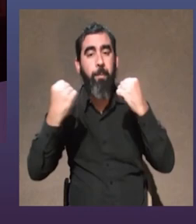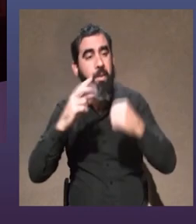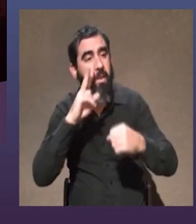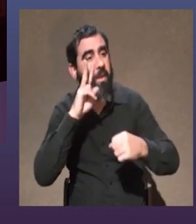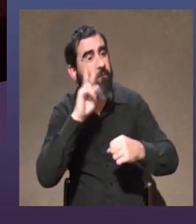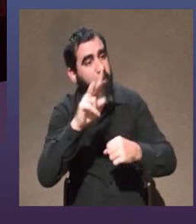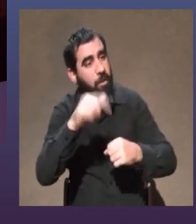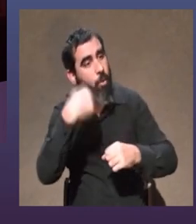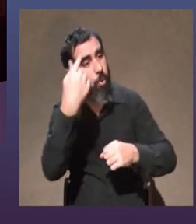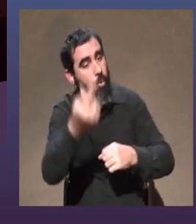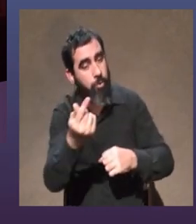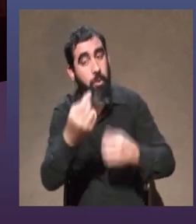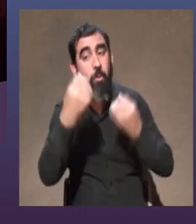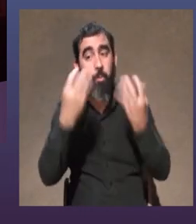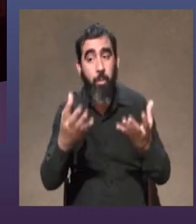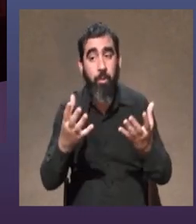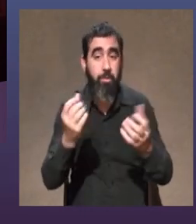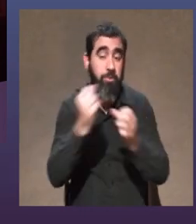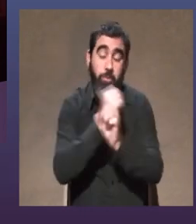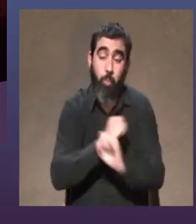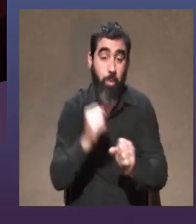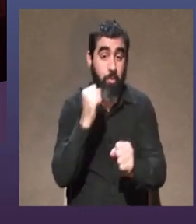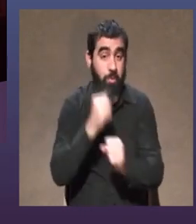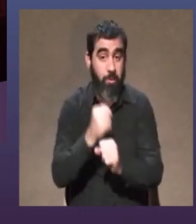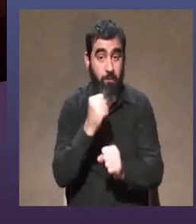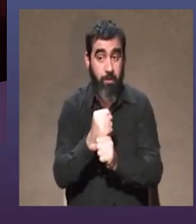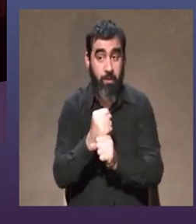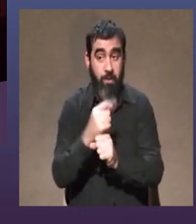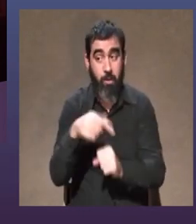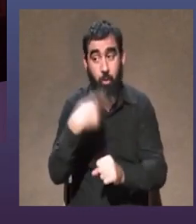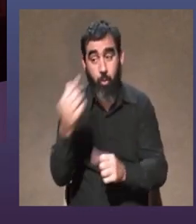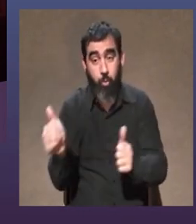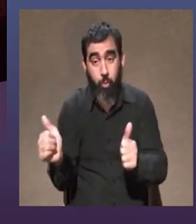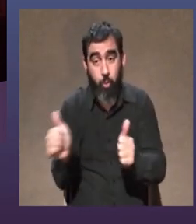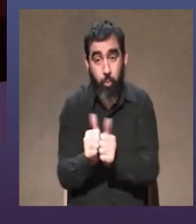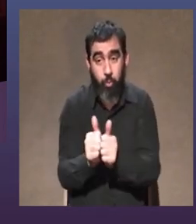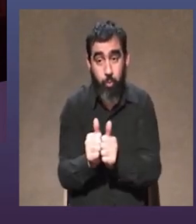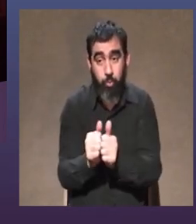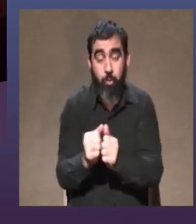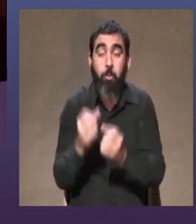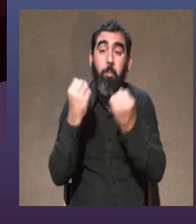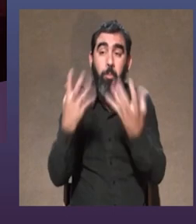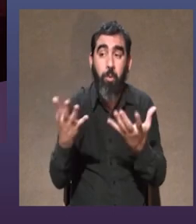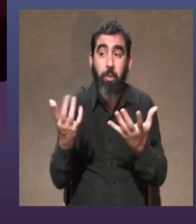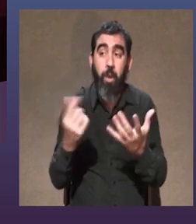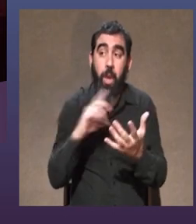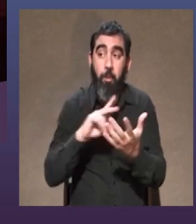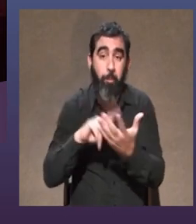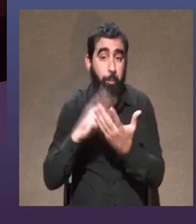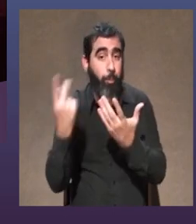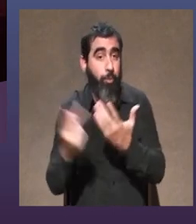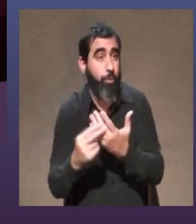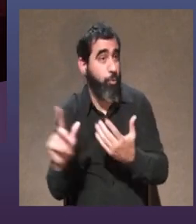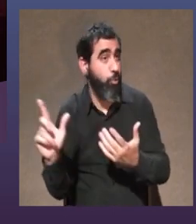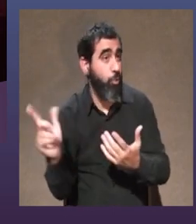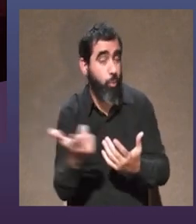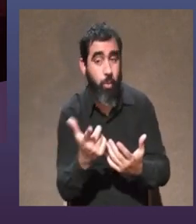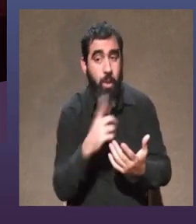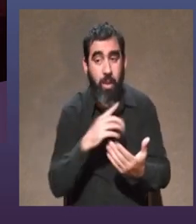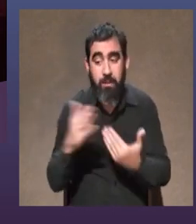otro de poder porque si no tenés la chance de trabajar con el otro porque no se dio porque un proyecto